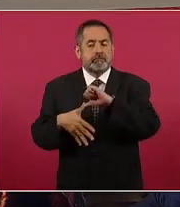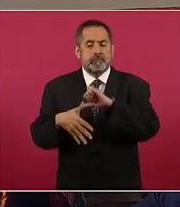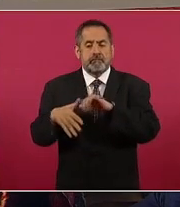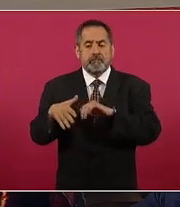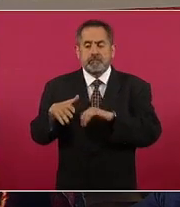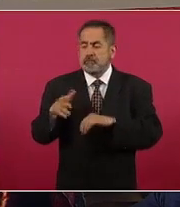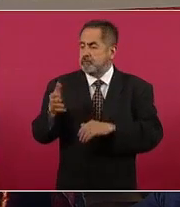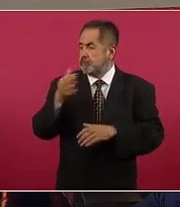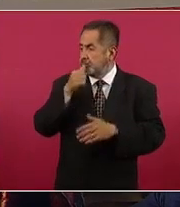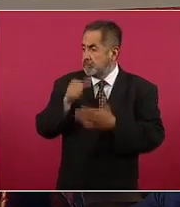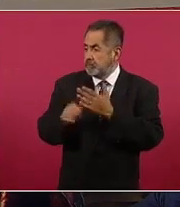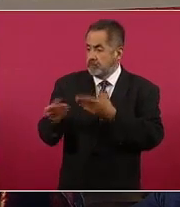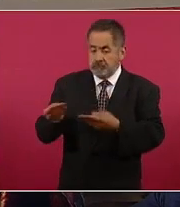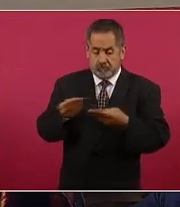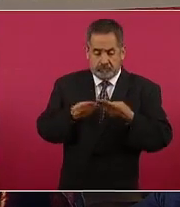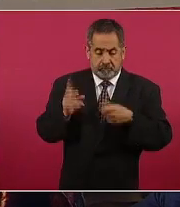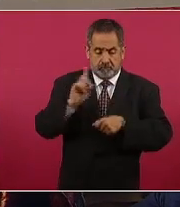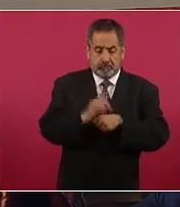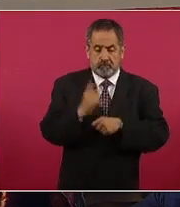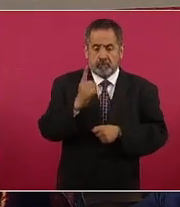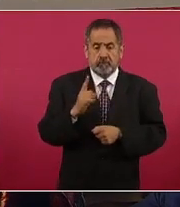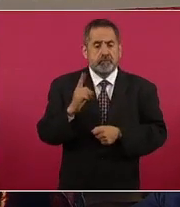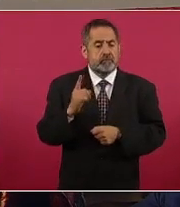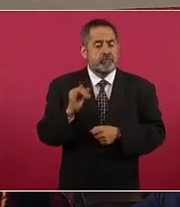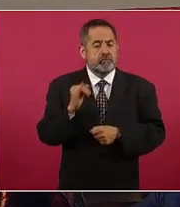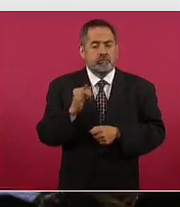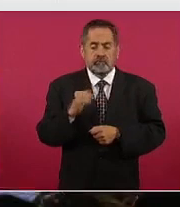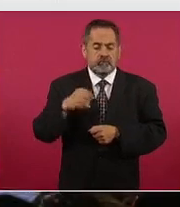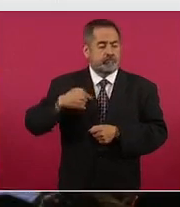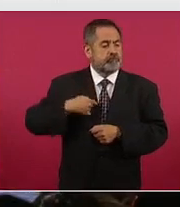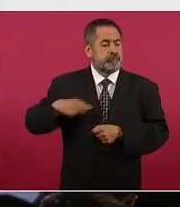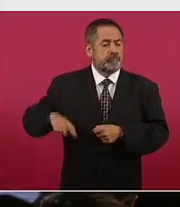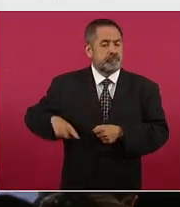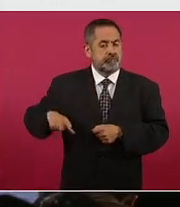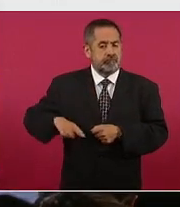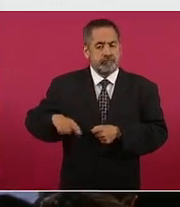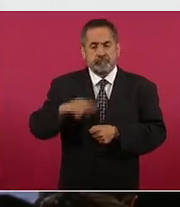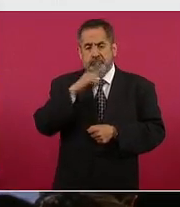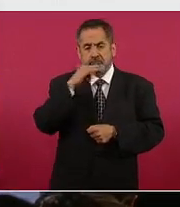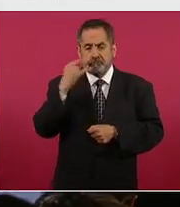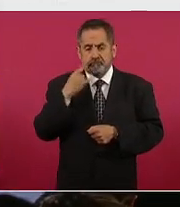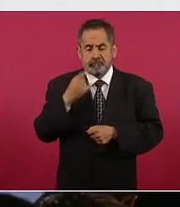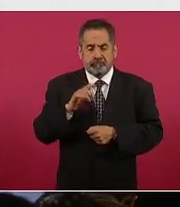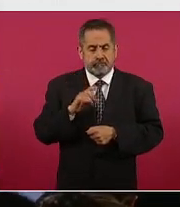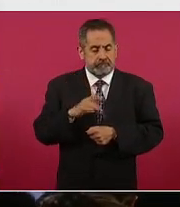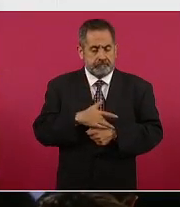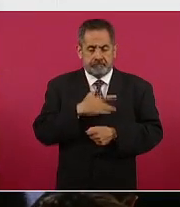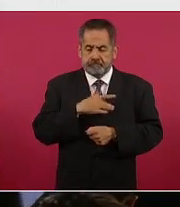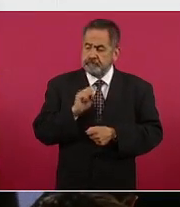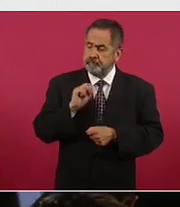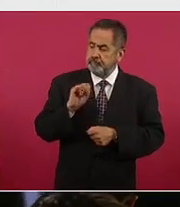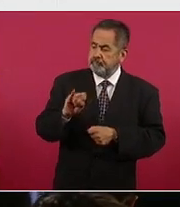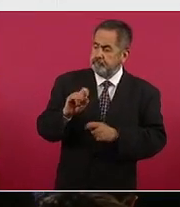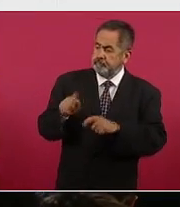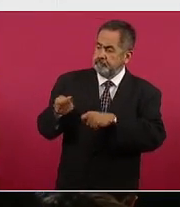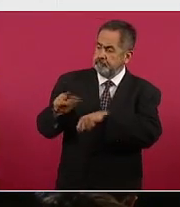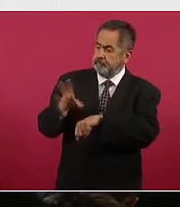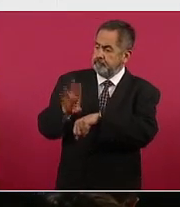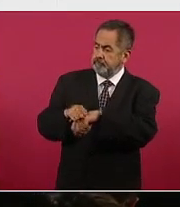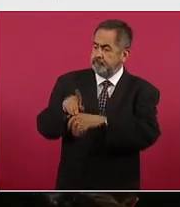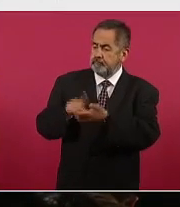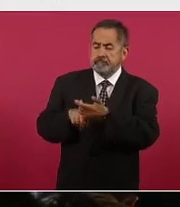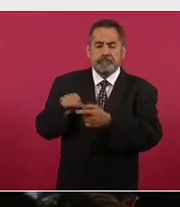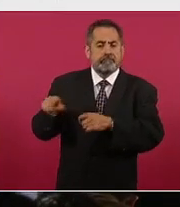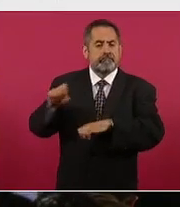de su nota del 1 de junio, tiene el honor de informar que el gobierno de Chile ha decidido otorgar el beneplácito a la embajadora